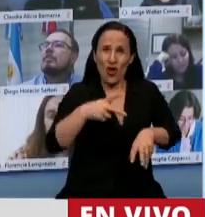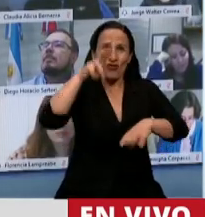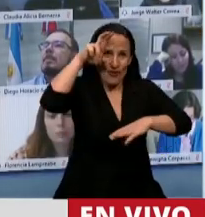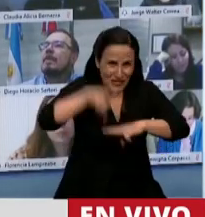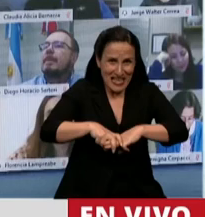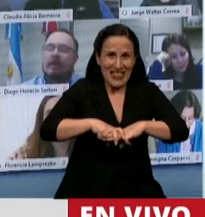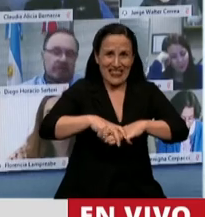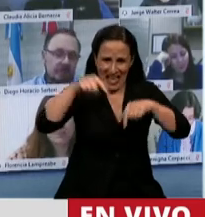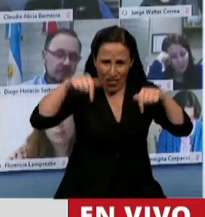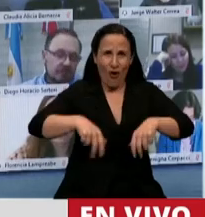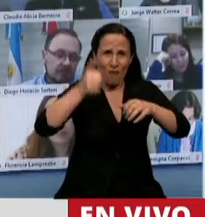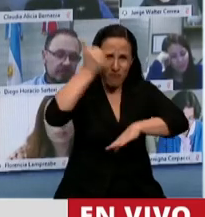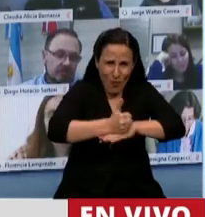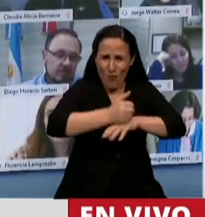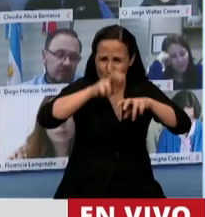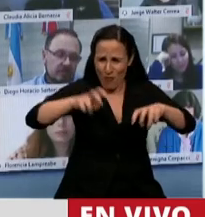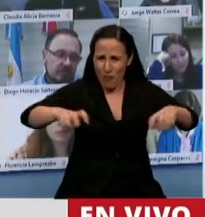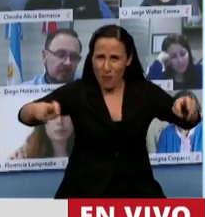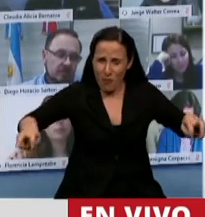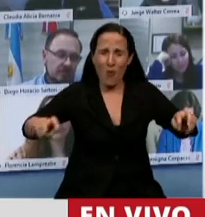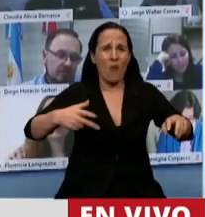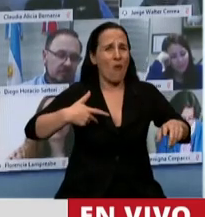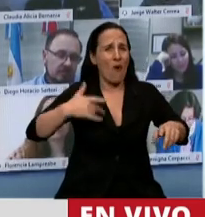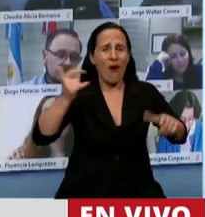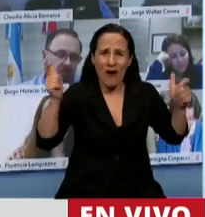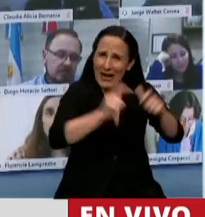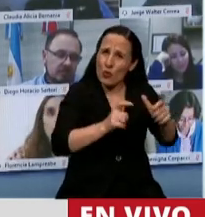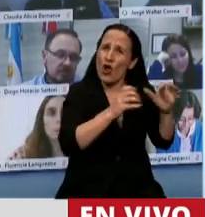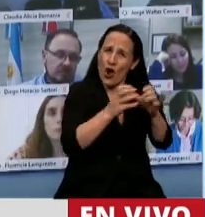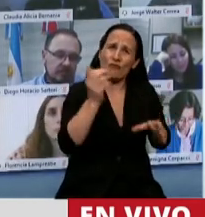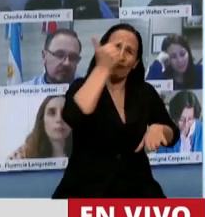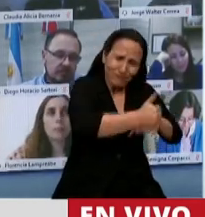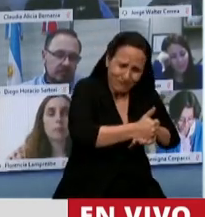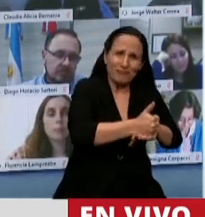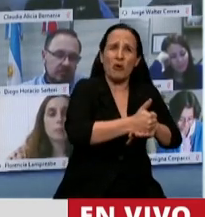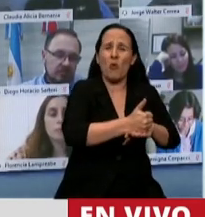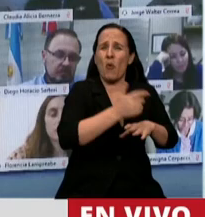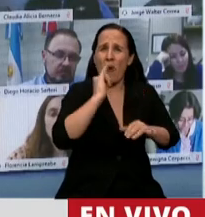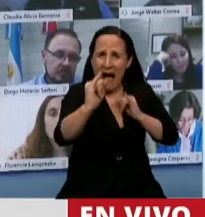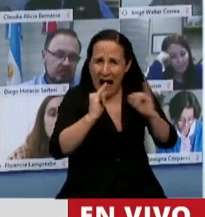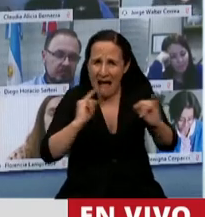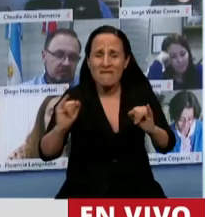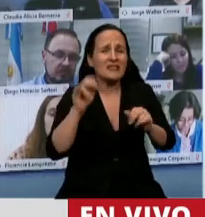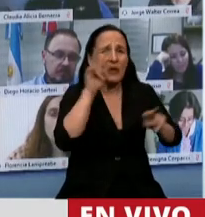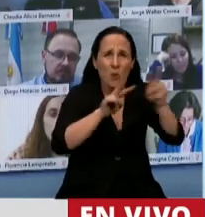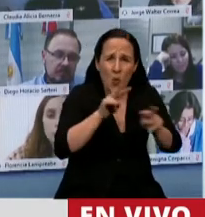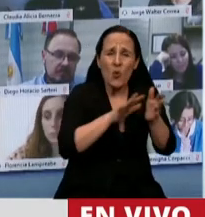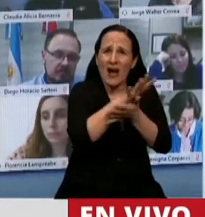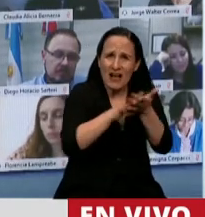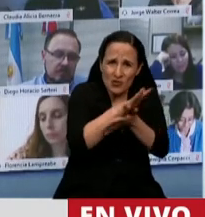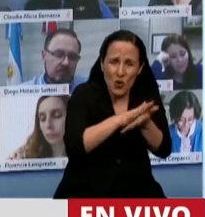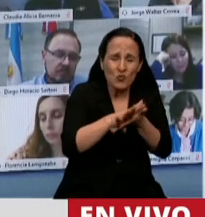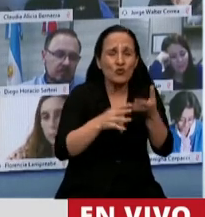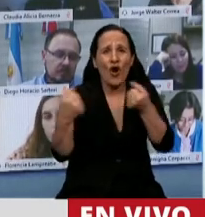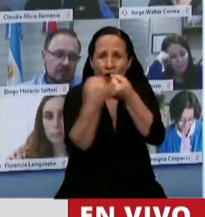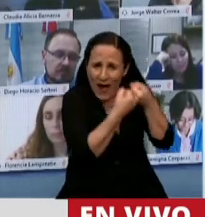si hemos dado todas y cada una de las señales necesarias en las reuniones de labor parlamentaria para tratar de encontrar caminos de